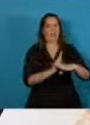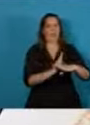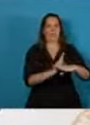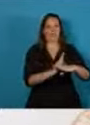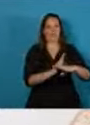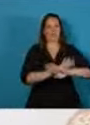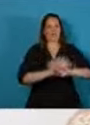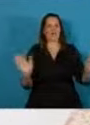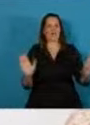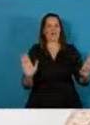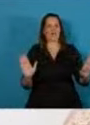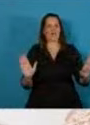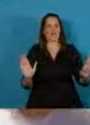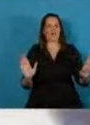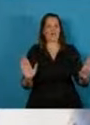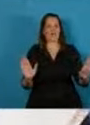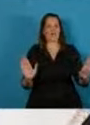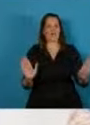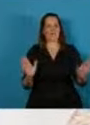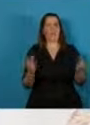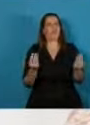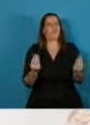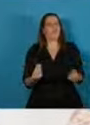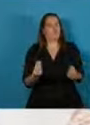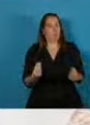Porque una